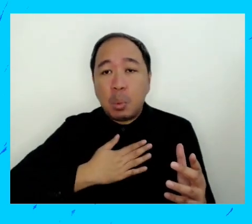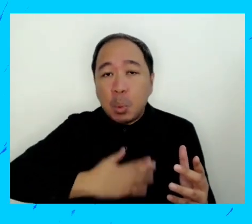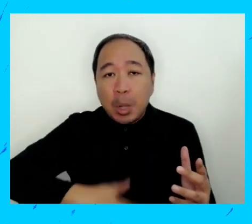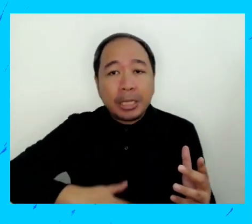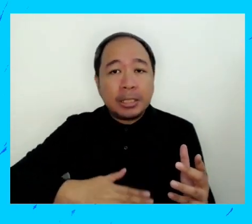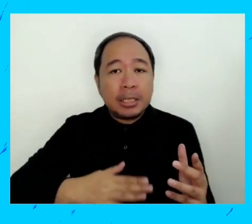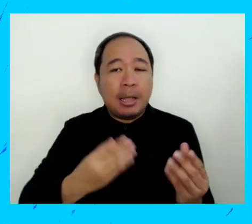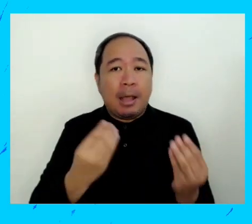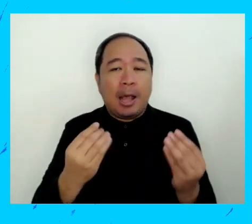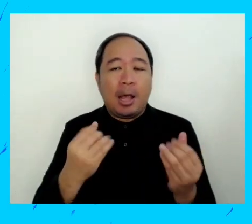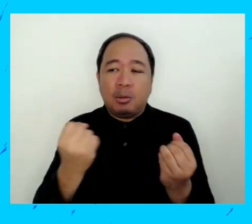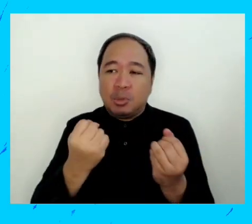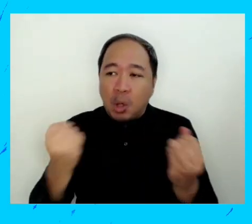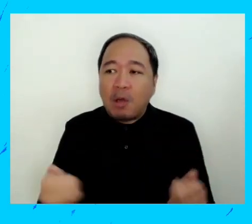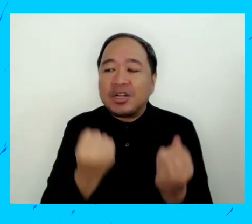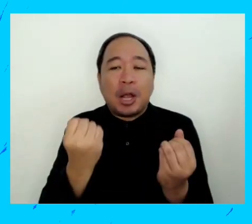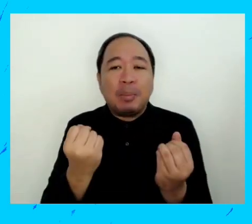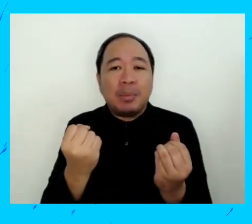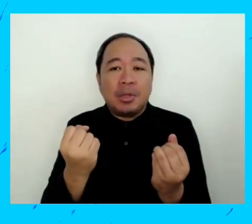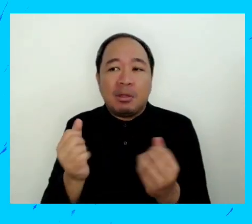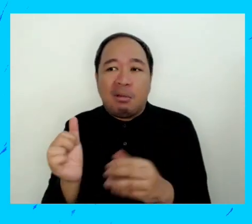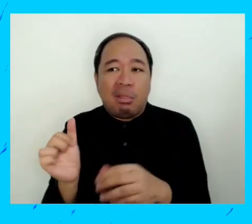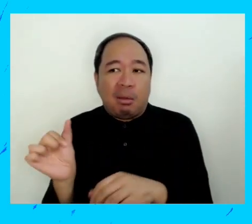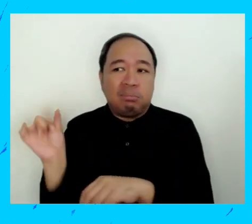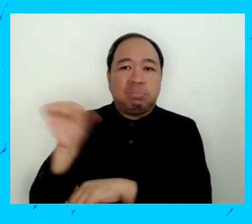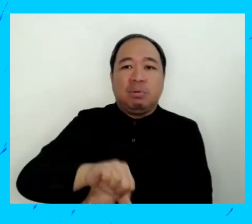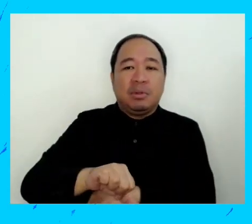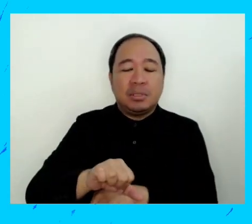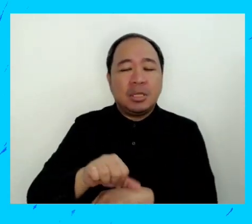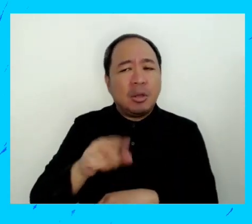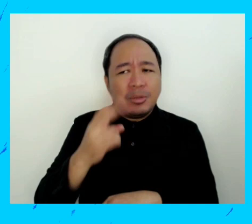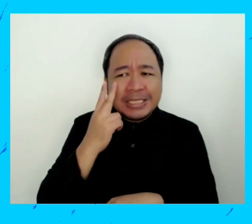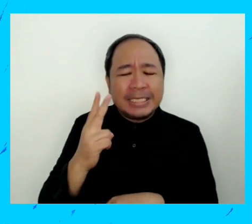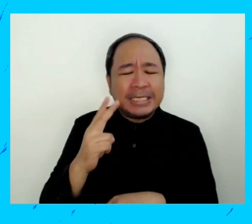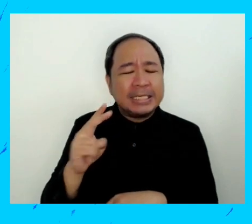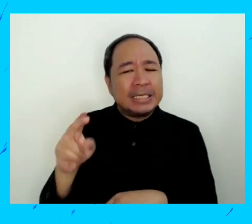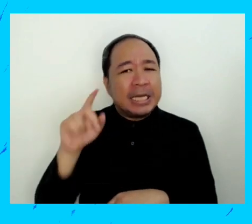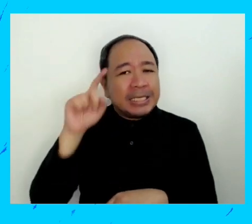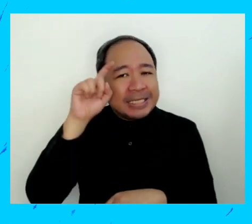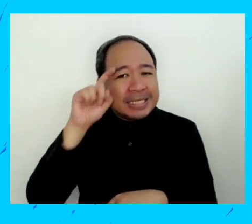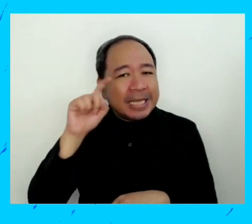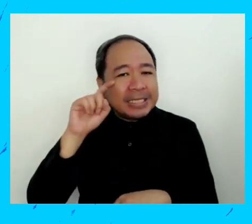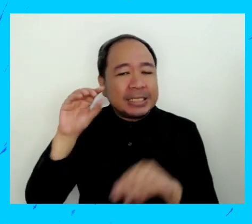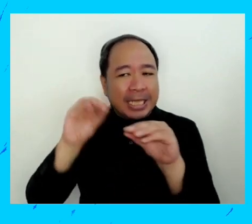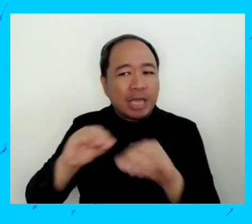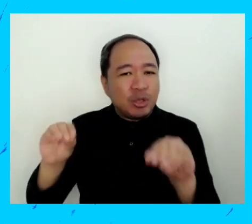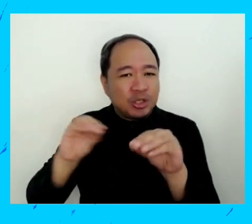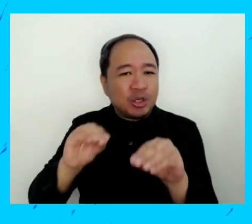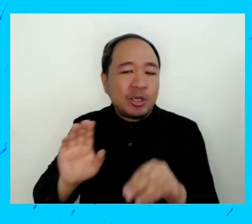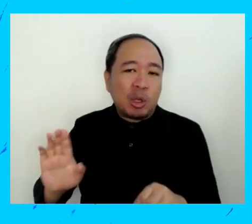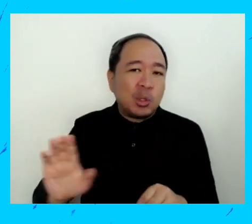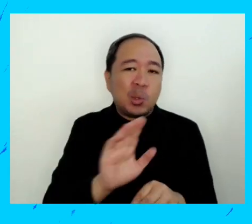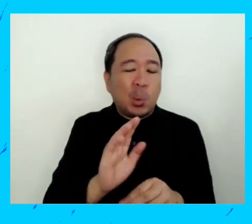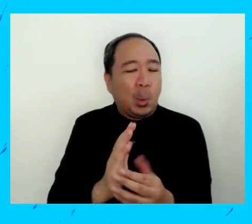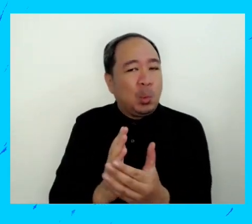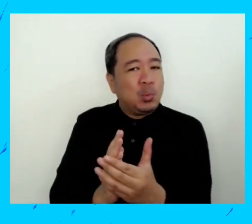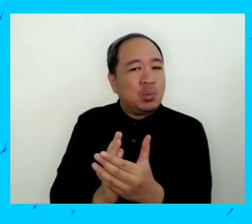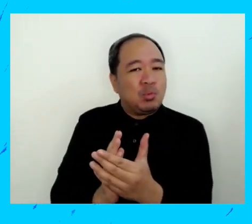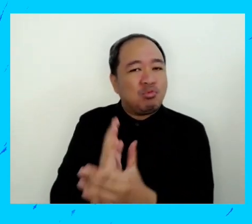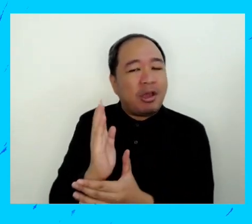quisiera decir es que lo queremos implementar para superarlo, entender